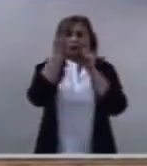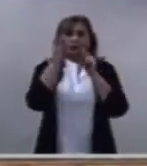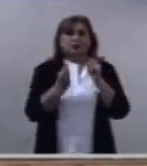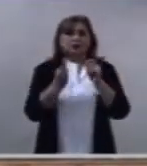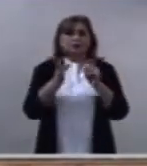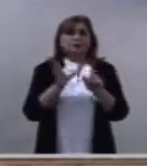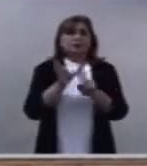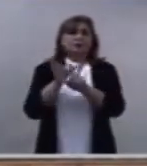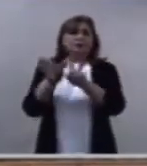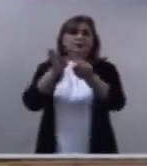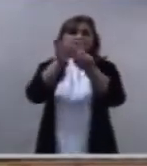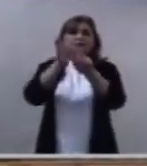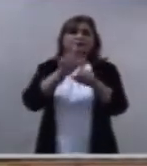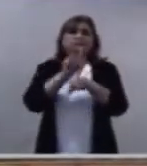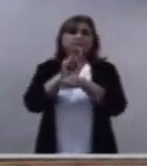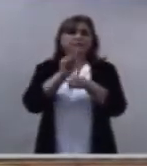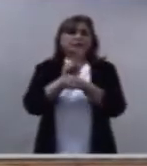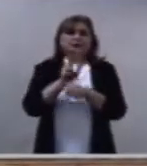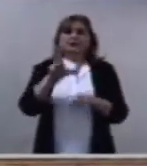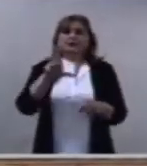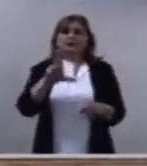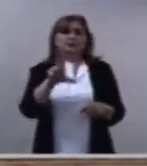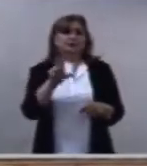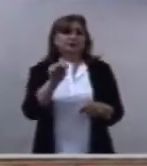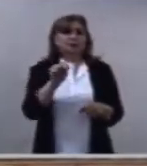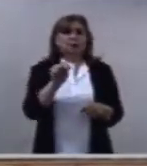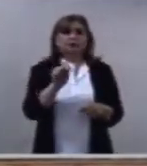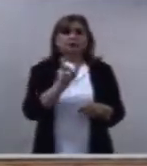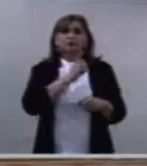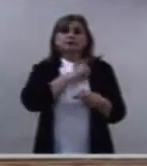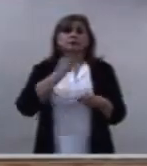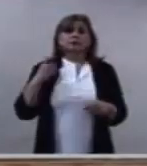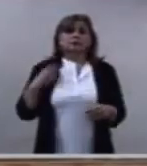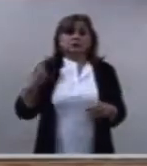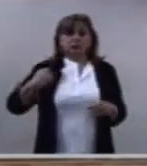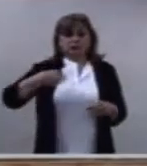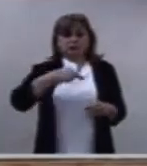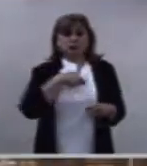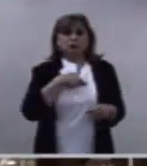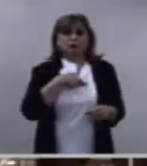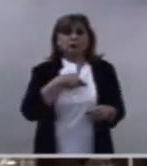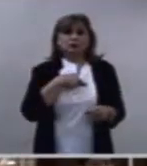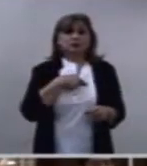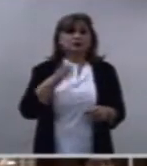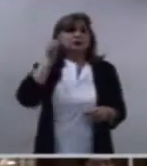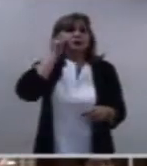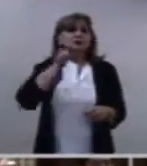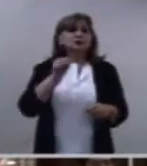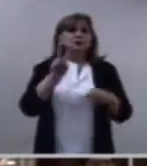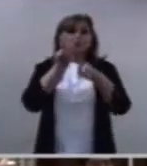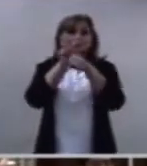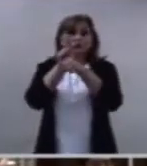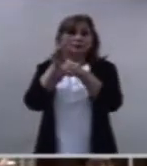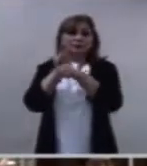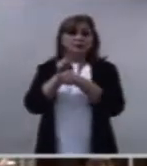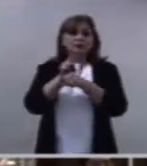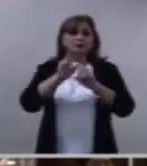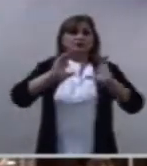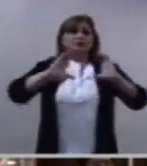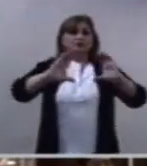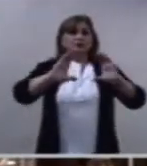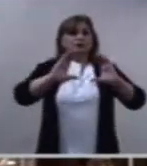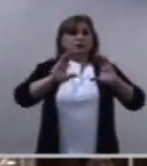No va por allí la corrección. No es la corrección de que se siente